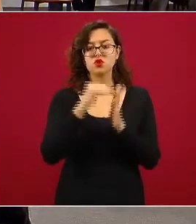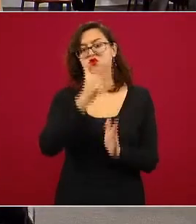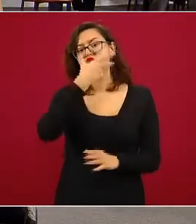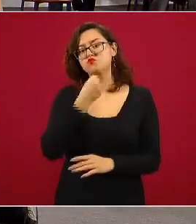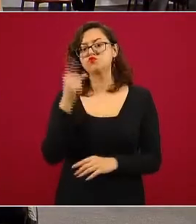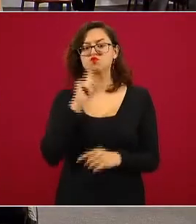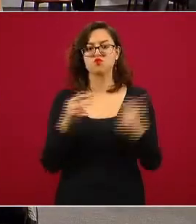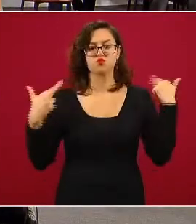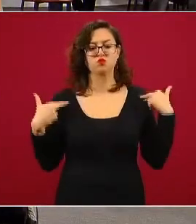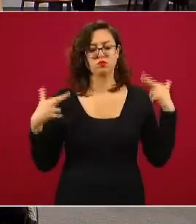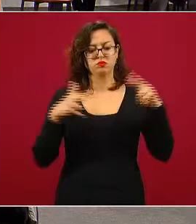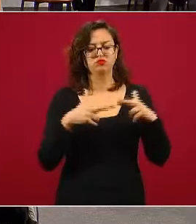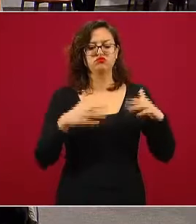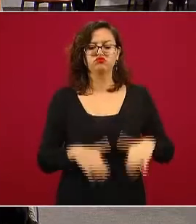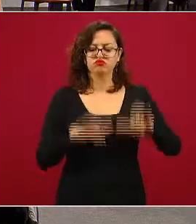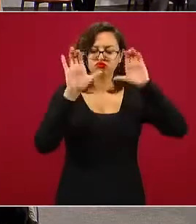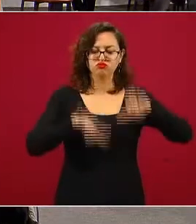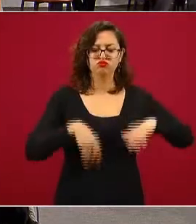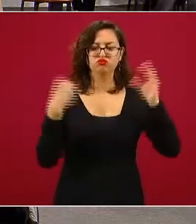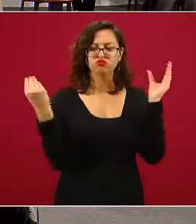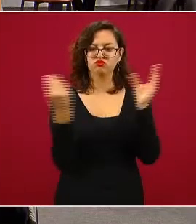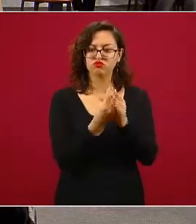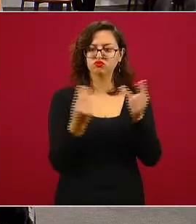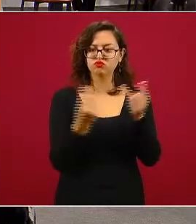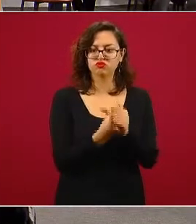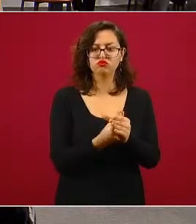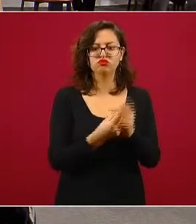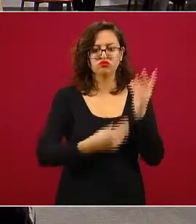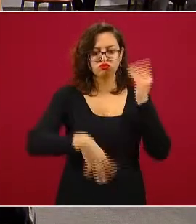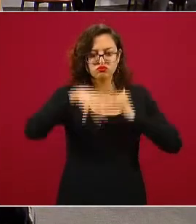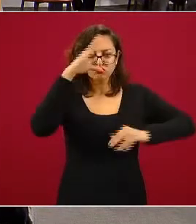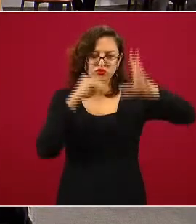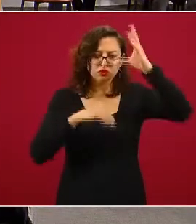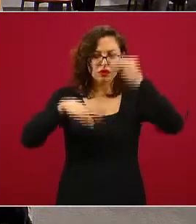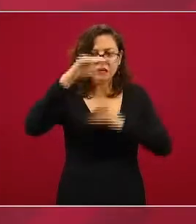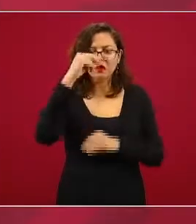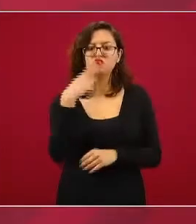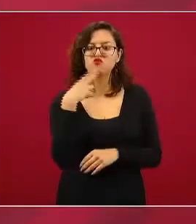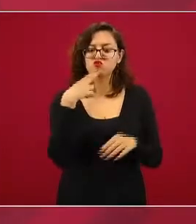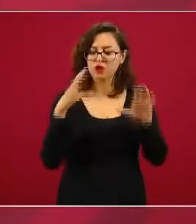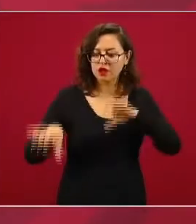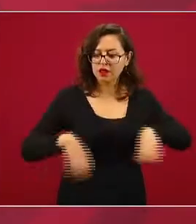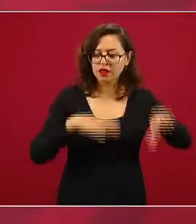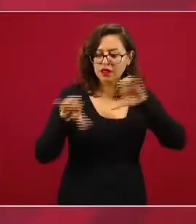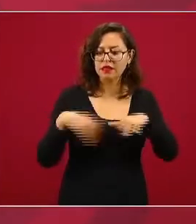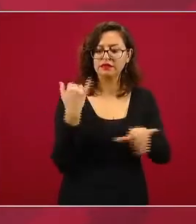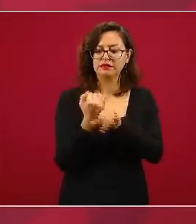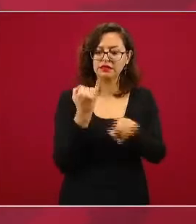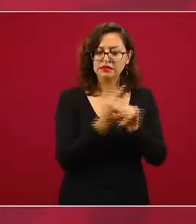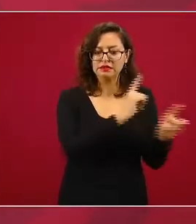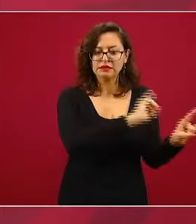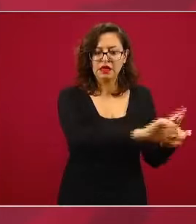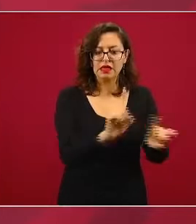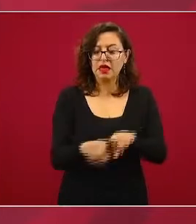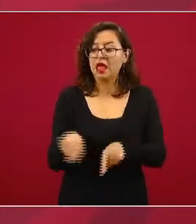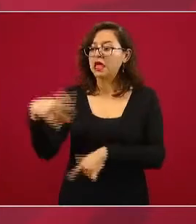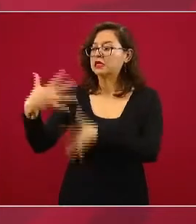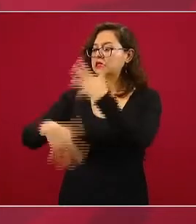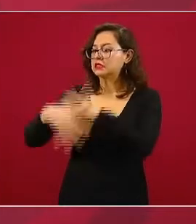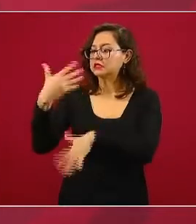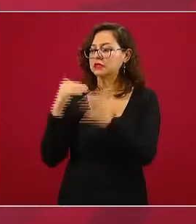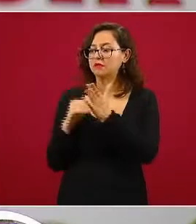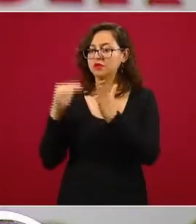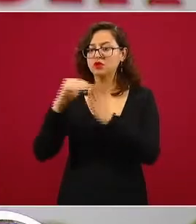se inscribieron responsablemente en los cursos de herramientas digitales y 15 millones de alumnos tuvieron por